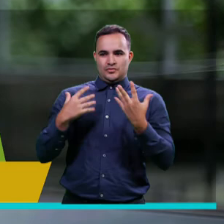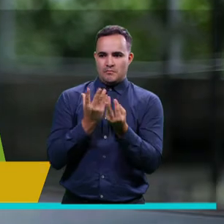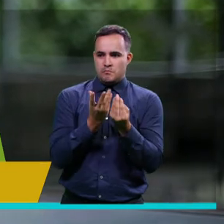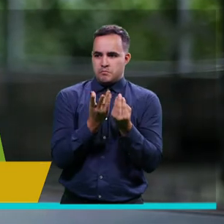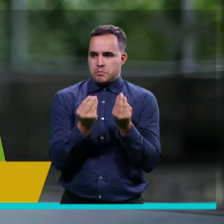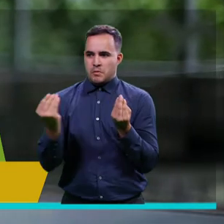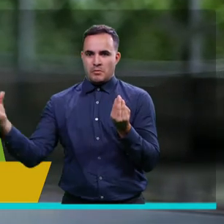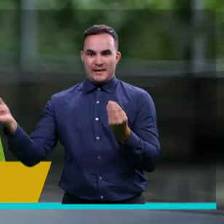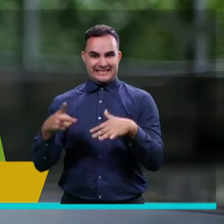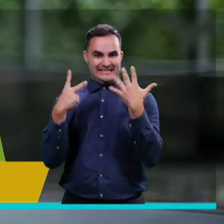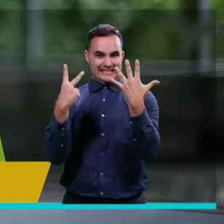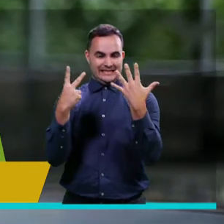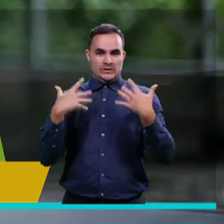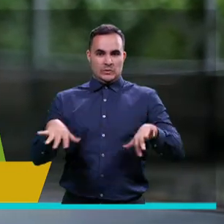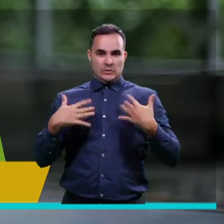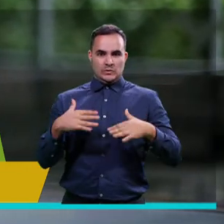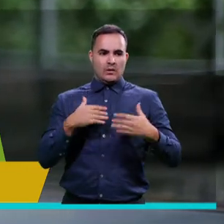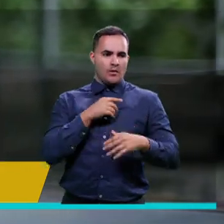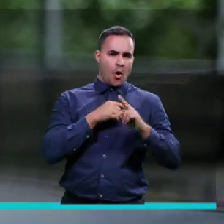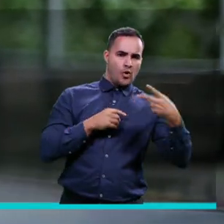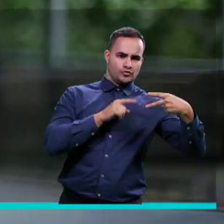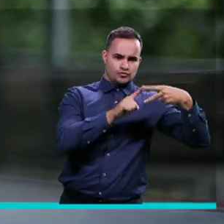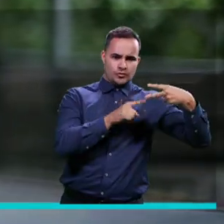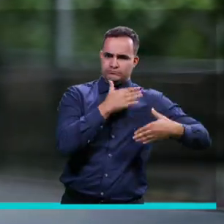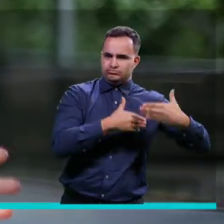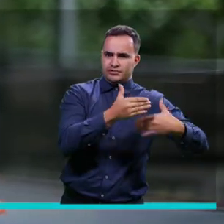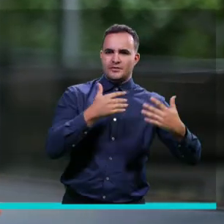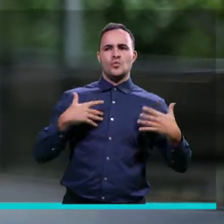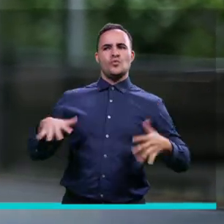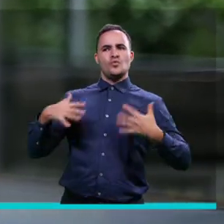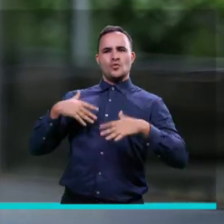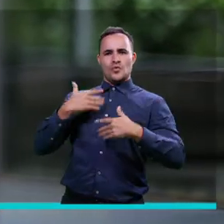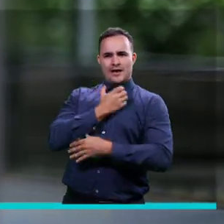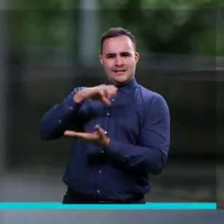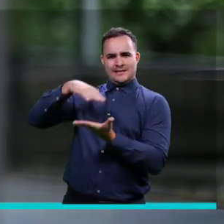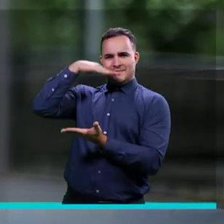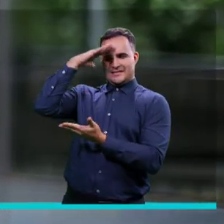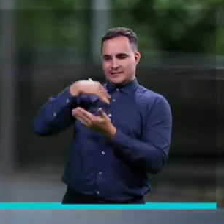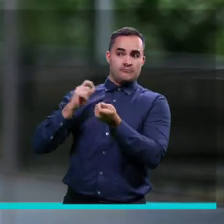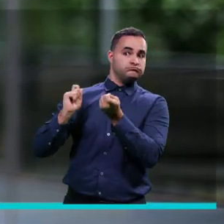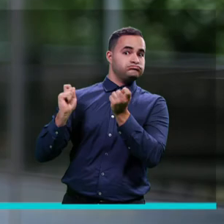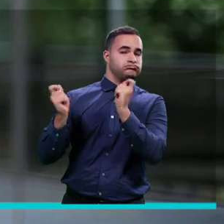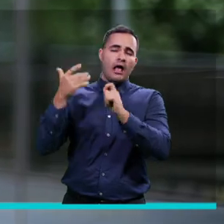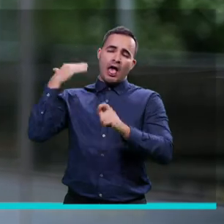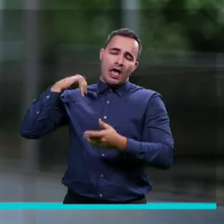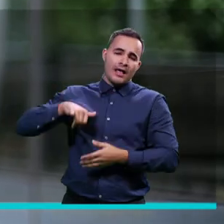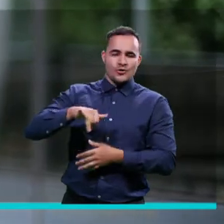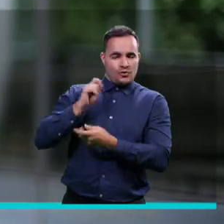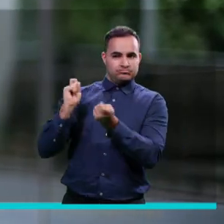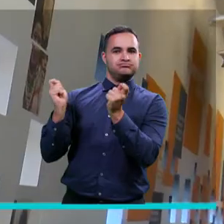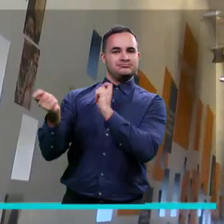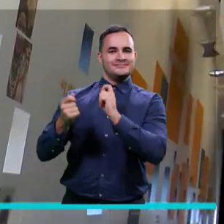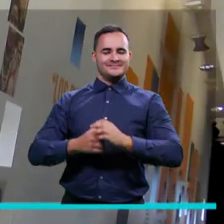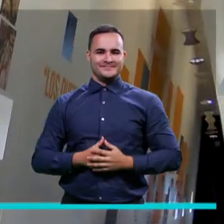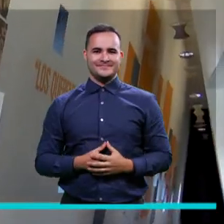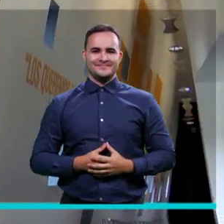y el fortalecimiento de dos procesos, la Alcaldía de Medellín se moderniza y fortalece su estructura administrativa.